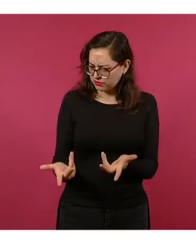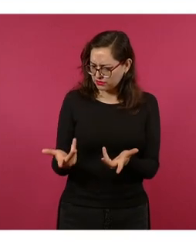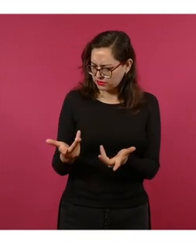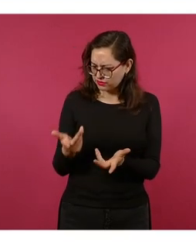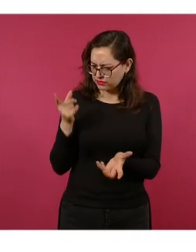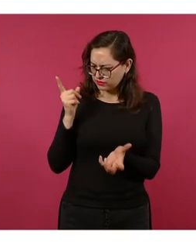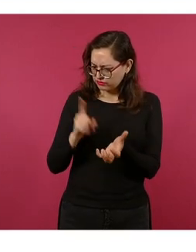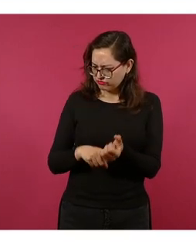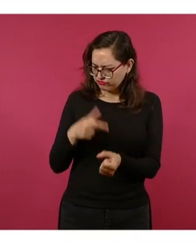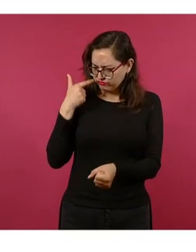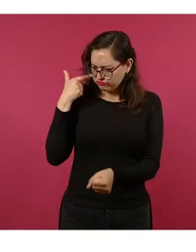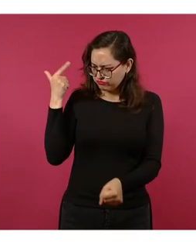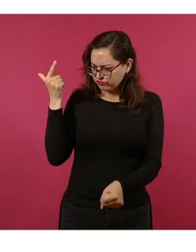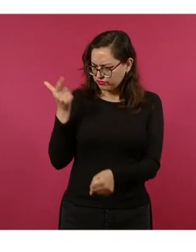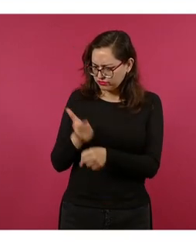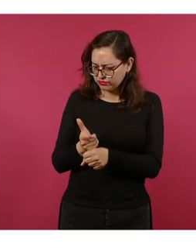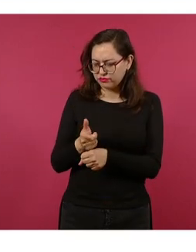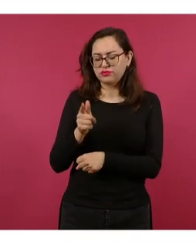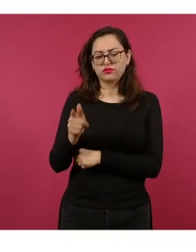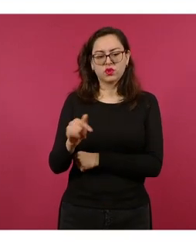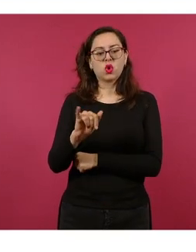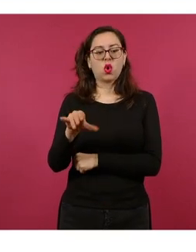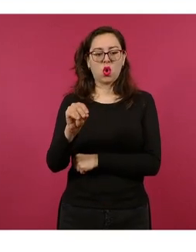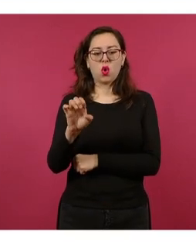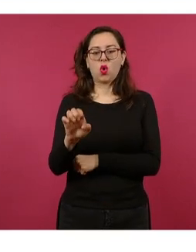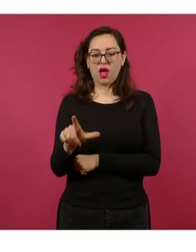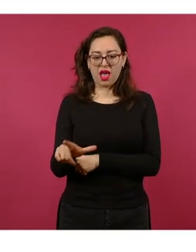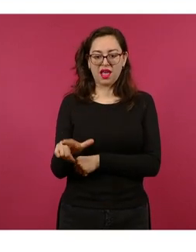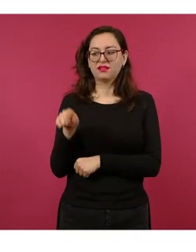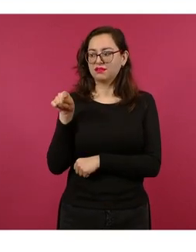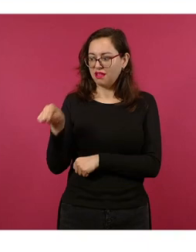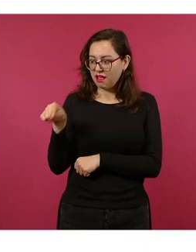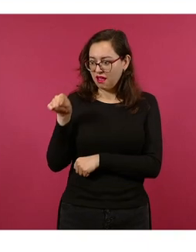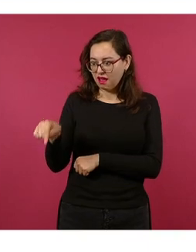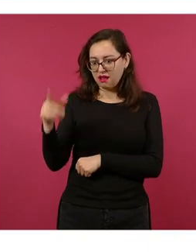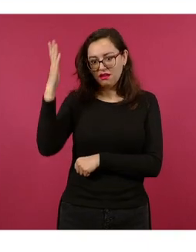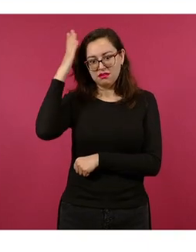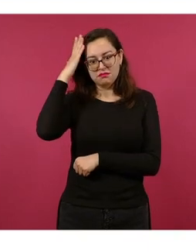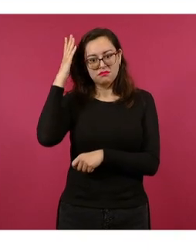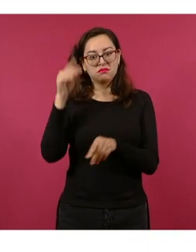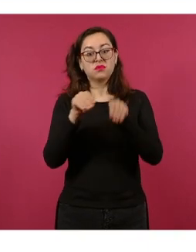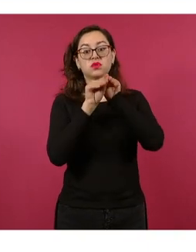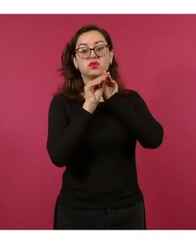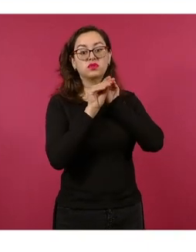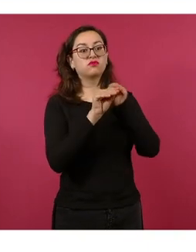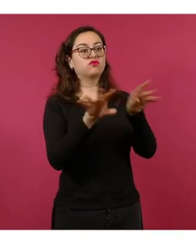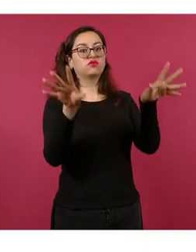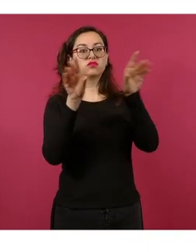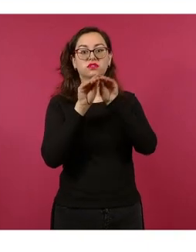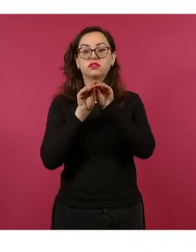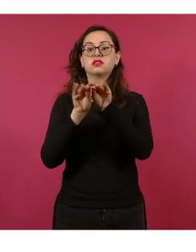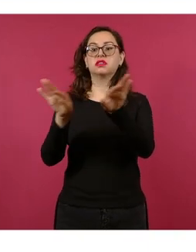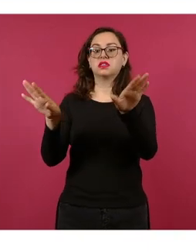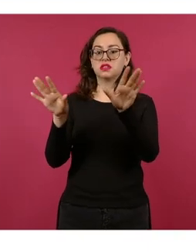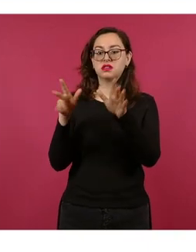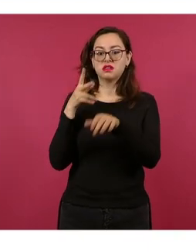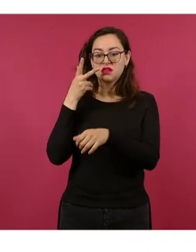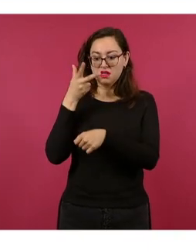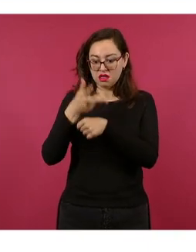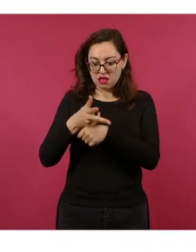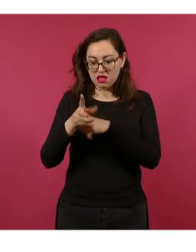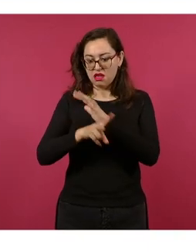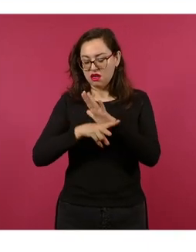se pudo establecer precisamente que Joel N. era la persona que distribuía e intercambiaba con otras personas el material